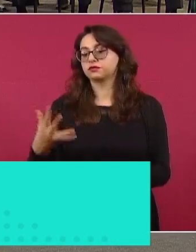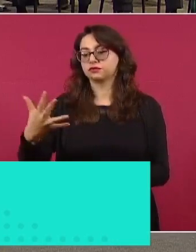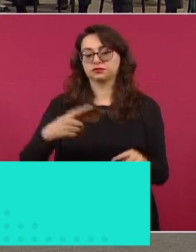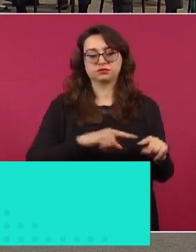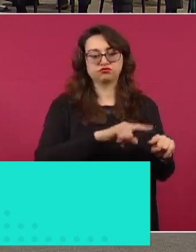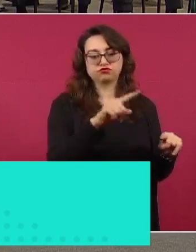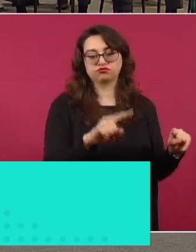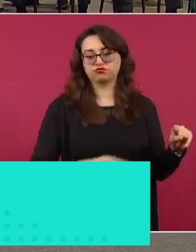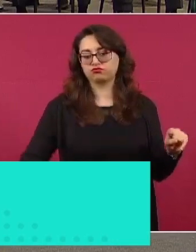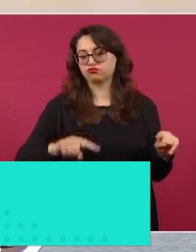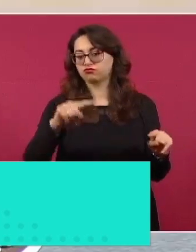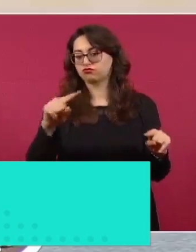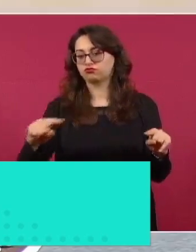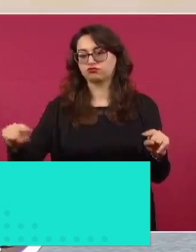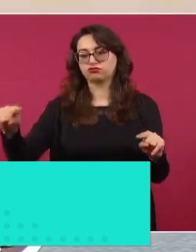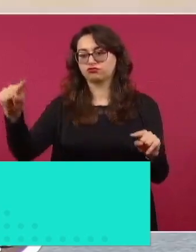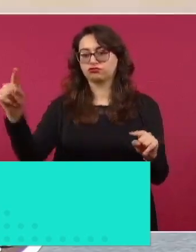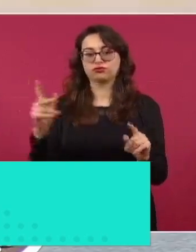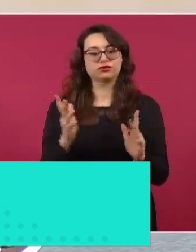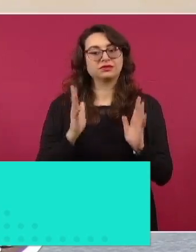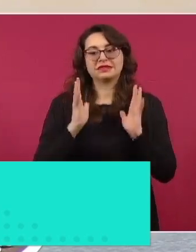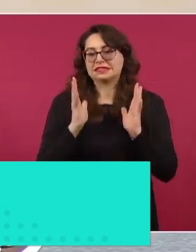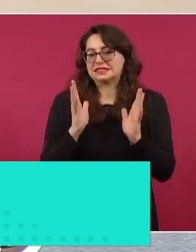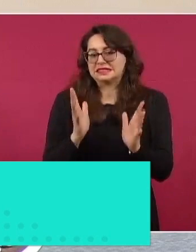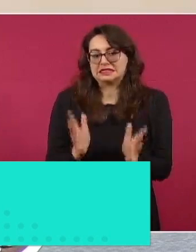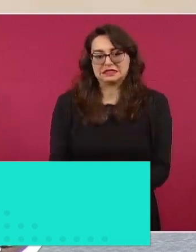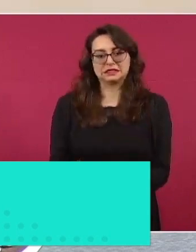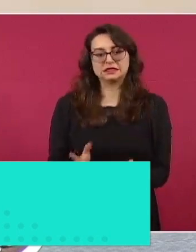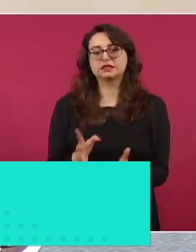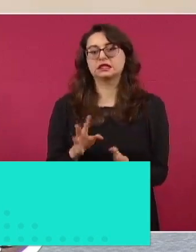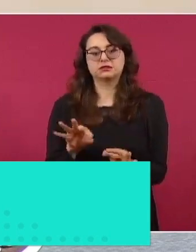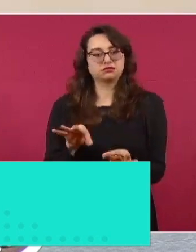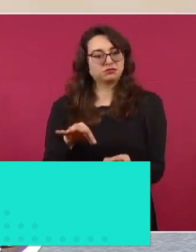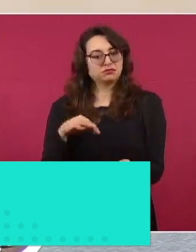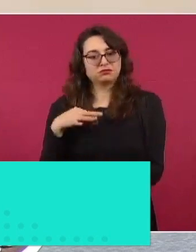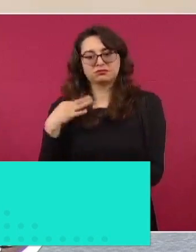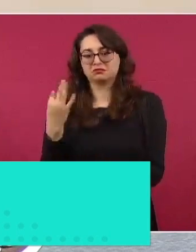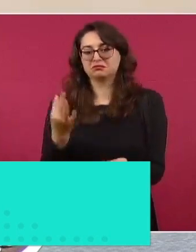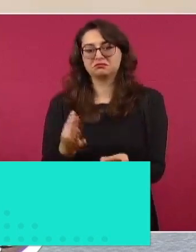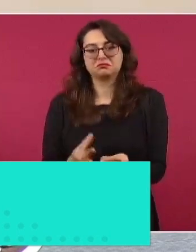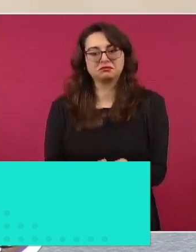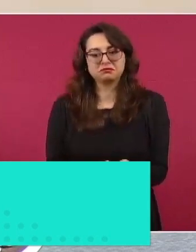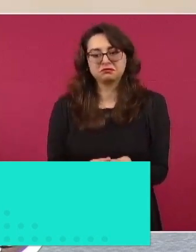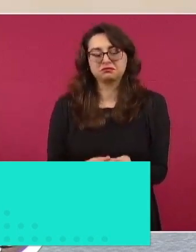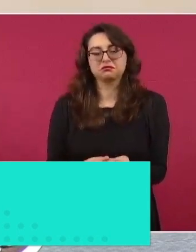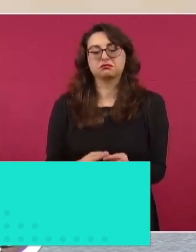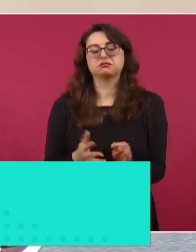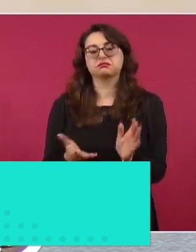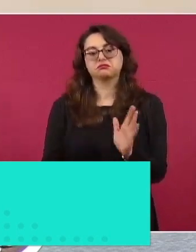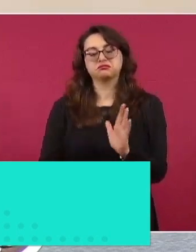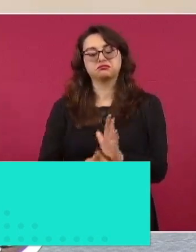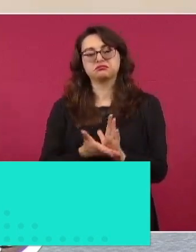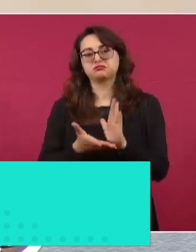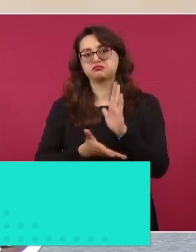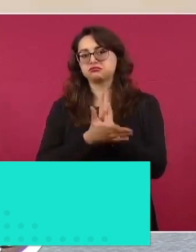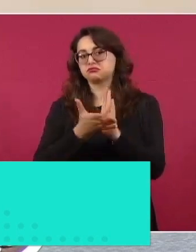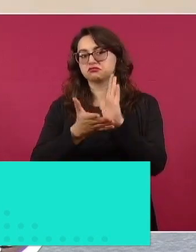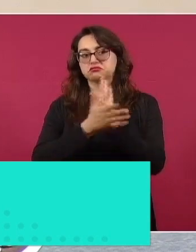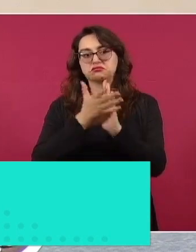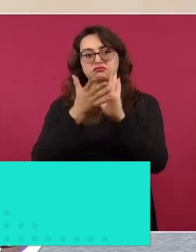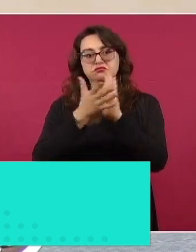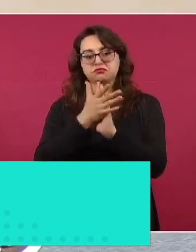concluido el trabajo que ha permitido dar el visto bueno a las obras que se